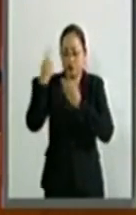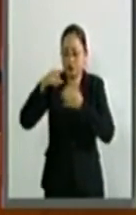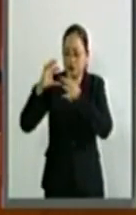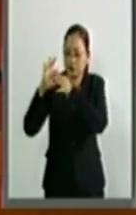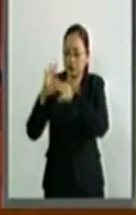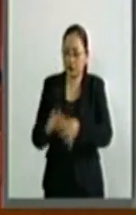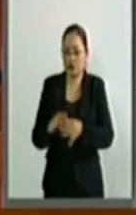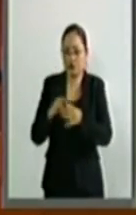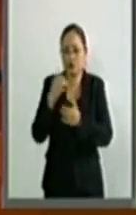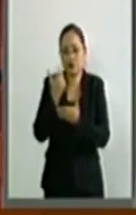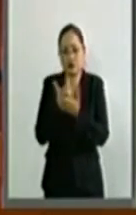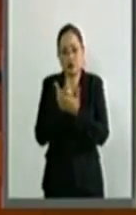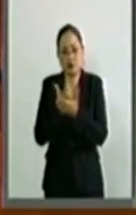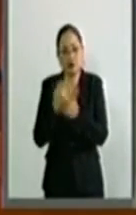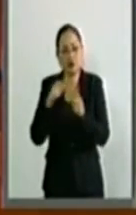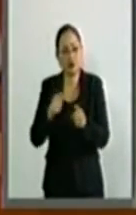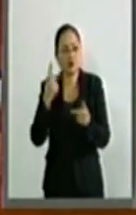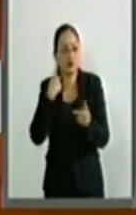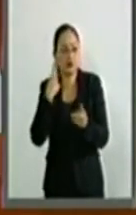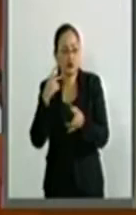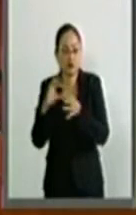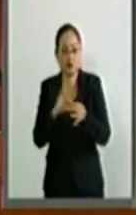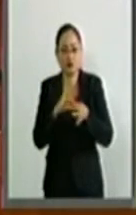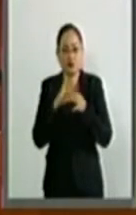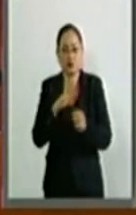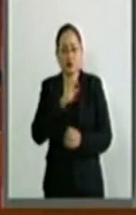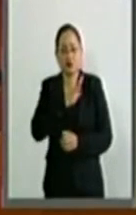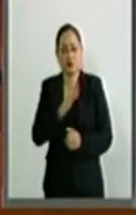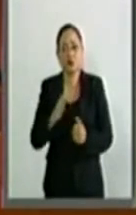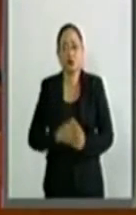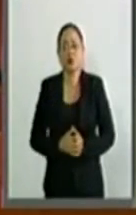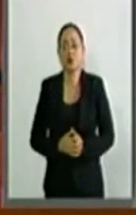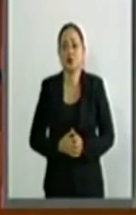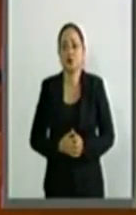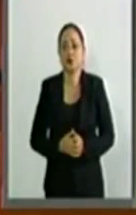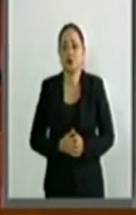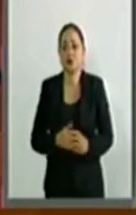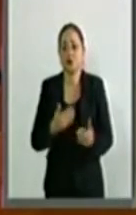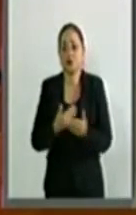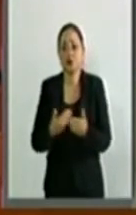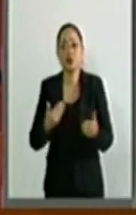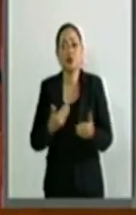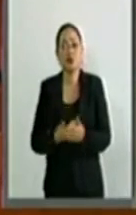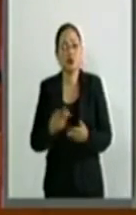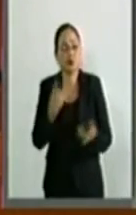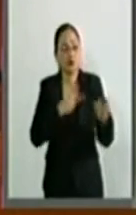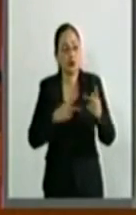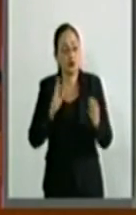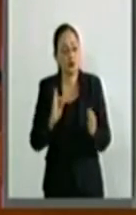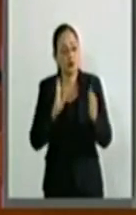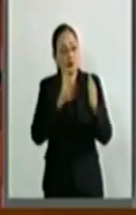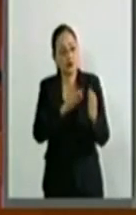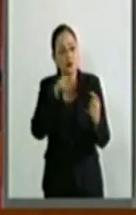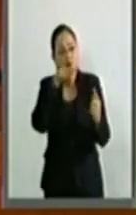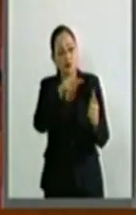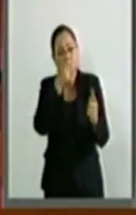económica y política. En esta comparecencia, señora Secretaria,